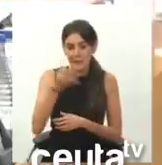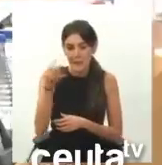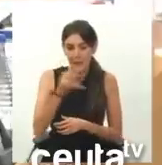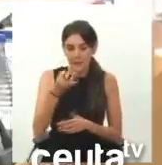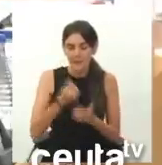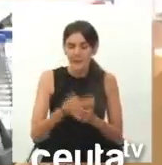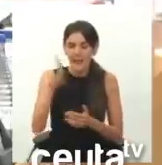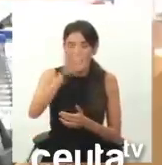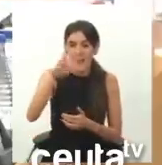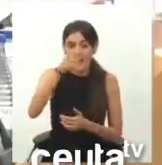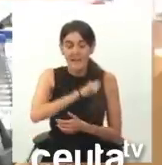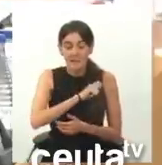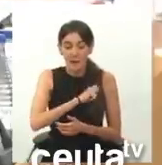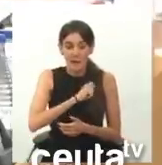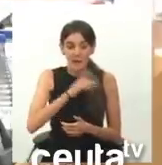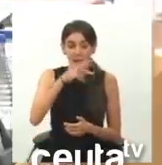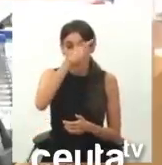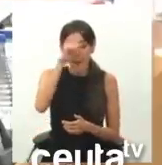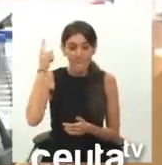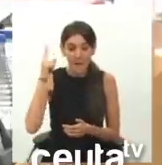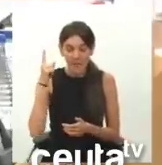En España, en Madrid,